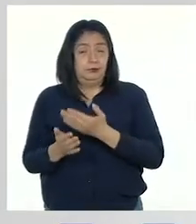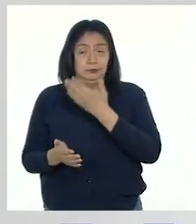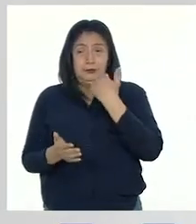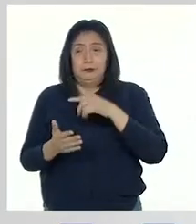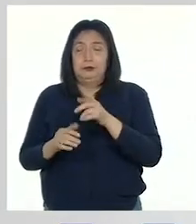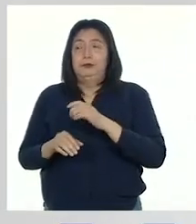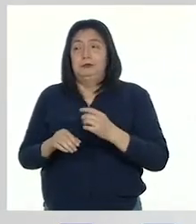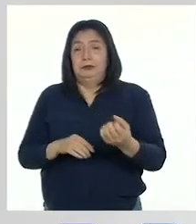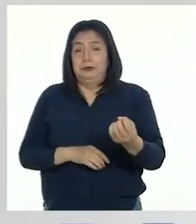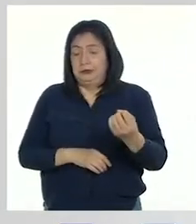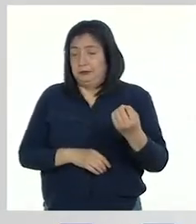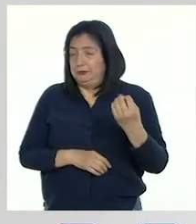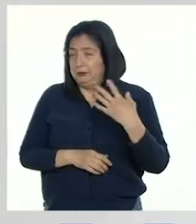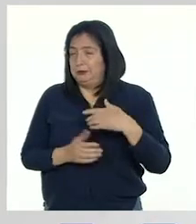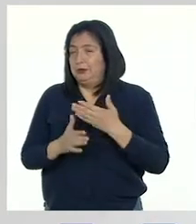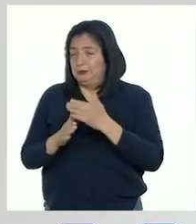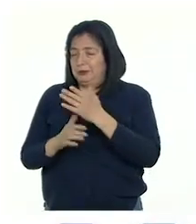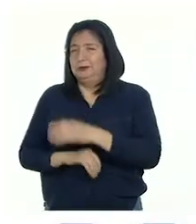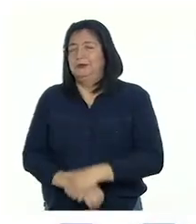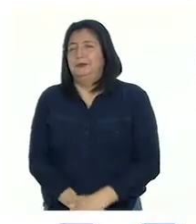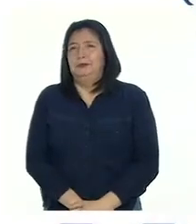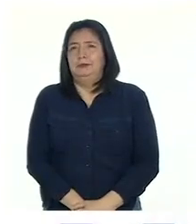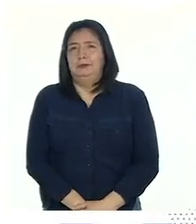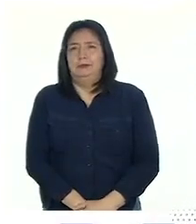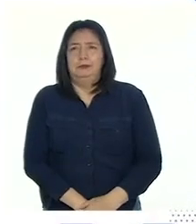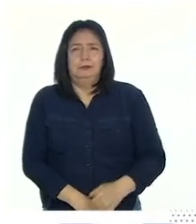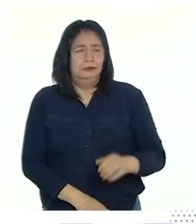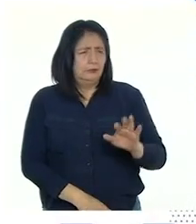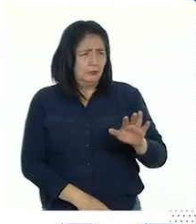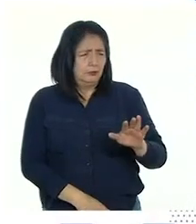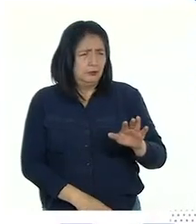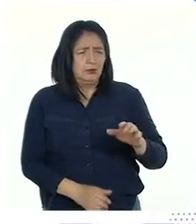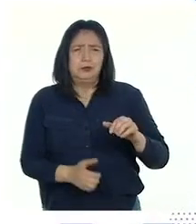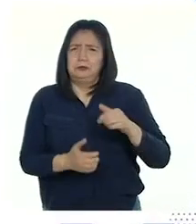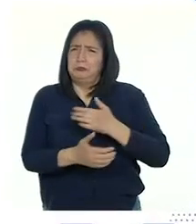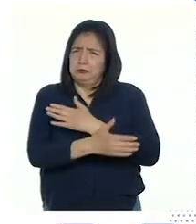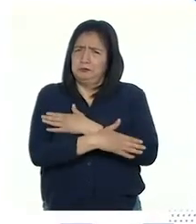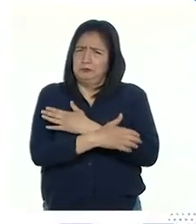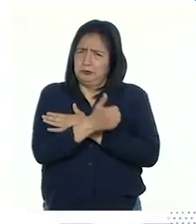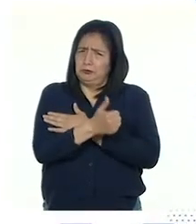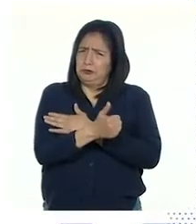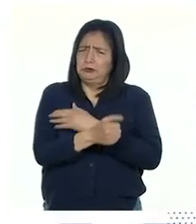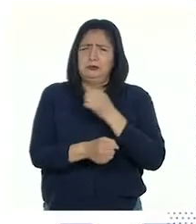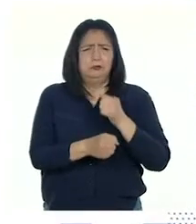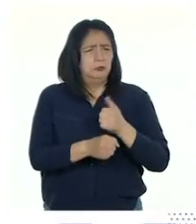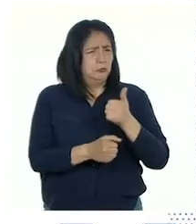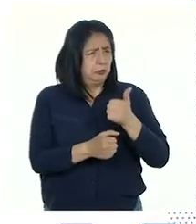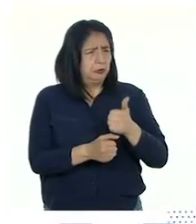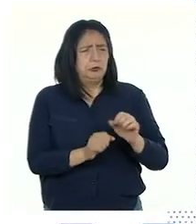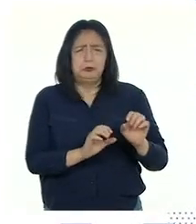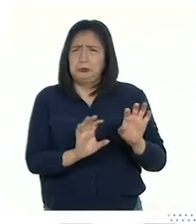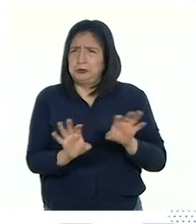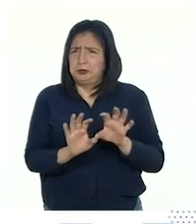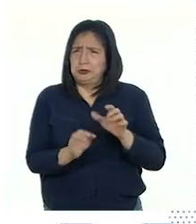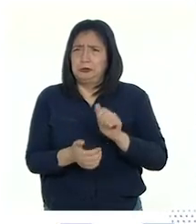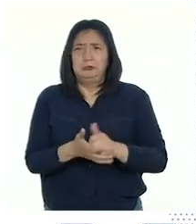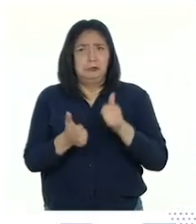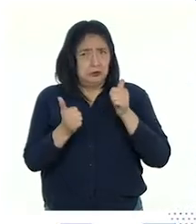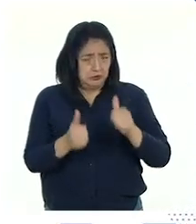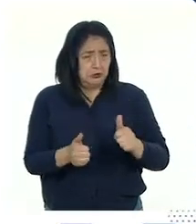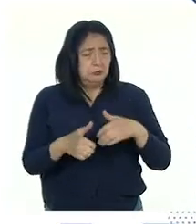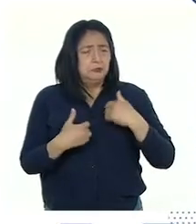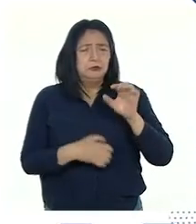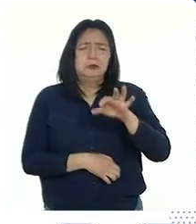me envié este comentario que les compartiré. Alejandra, quiero felicitar el gran trabajo que has hecho. Has